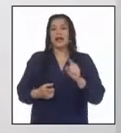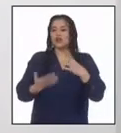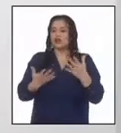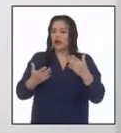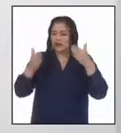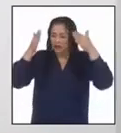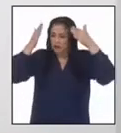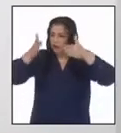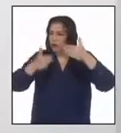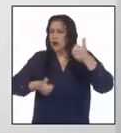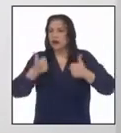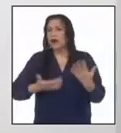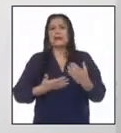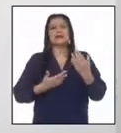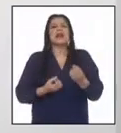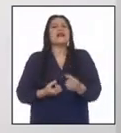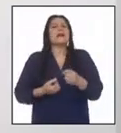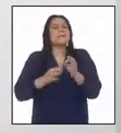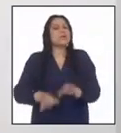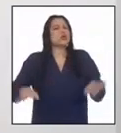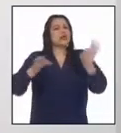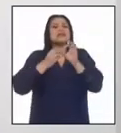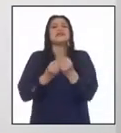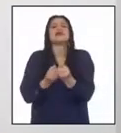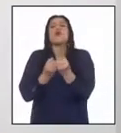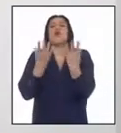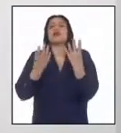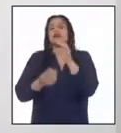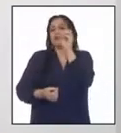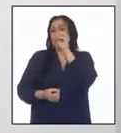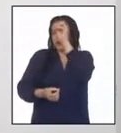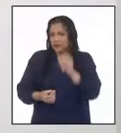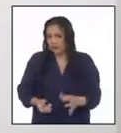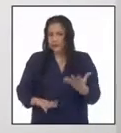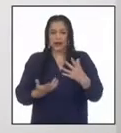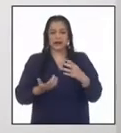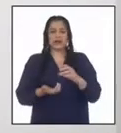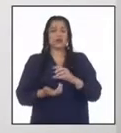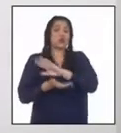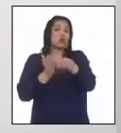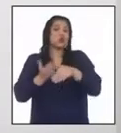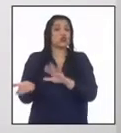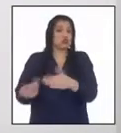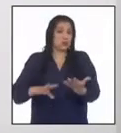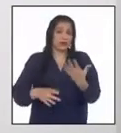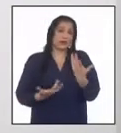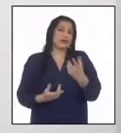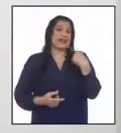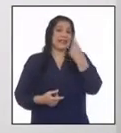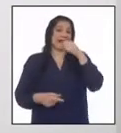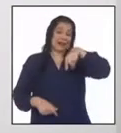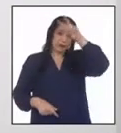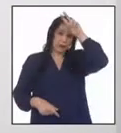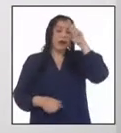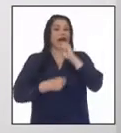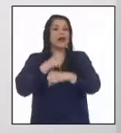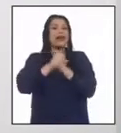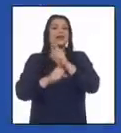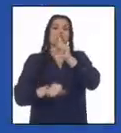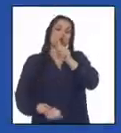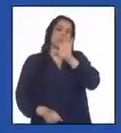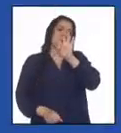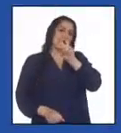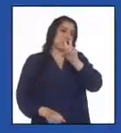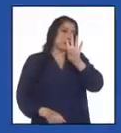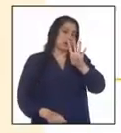aborda el aspecto estadístico de la mortalidad general del Perú en 1924 de la siguiente